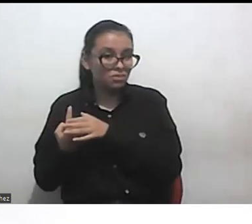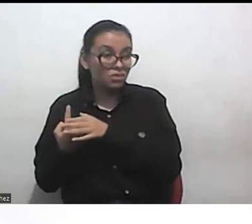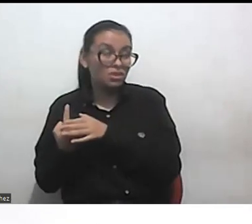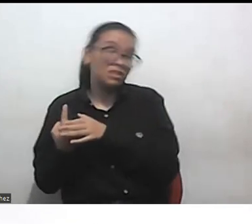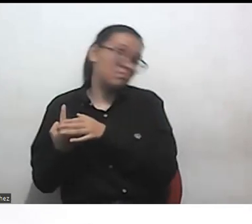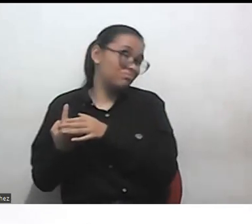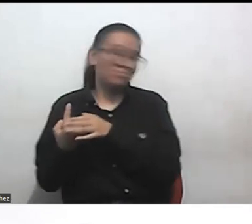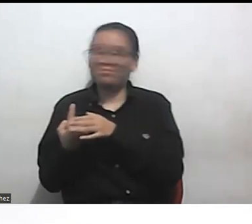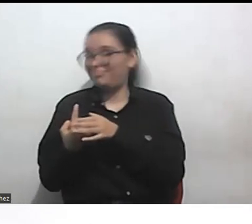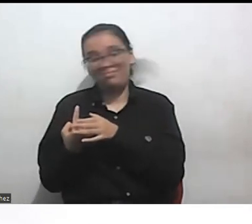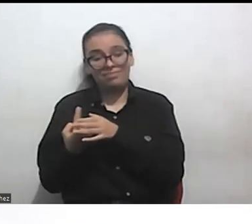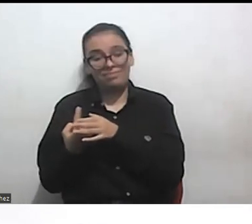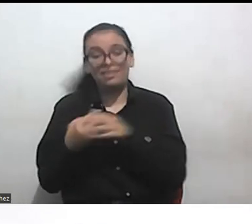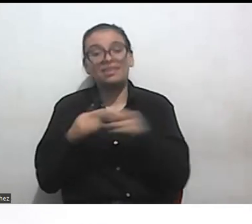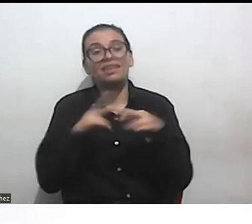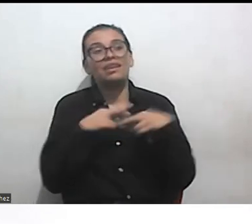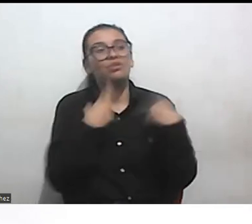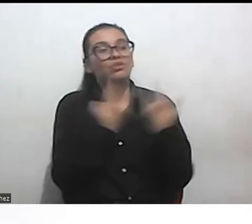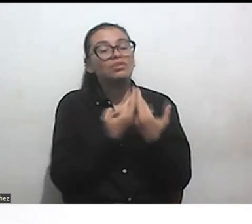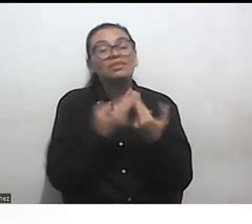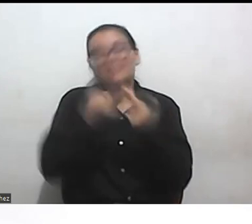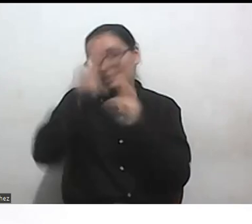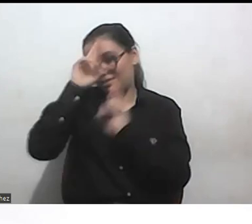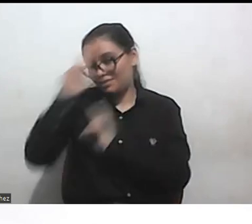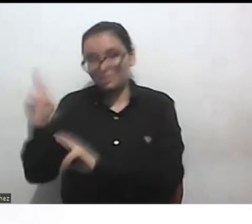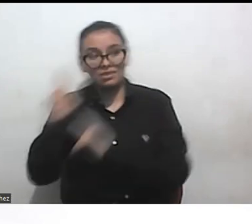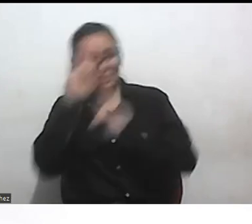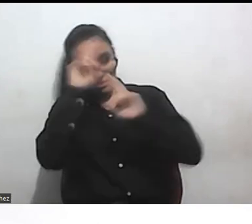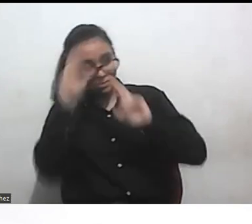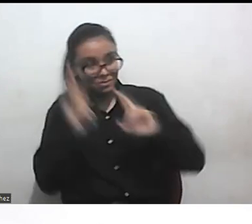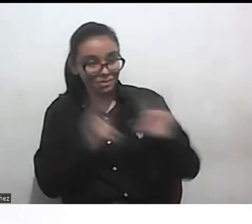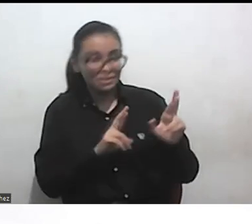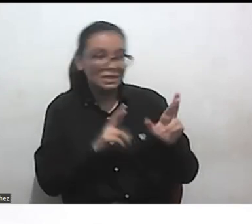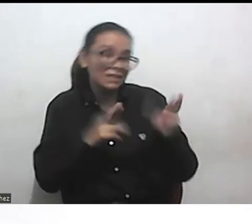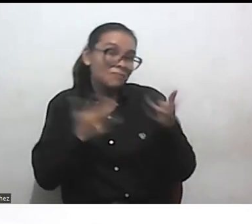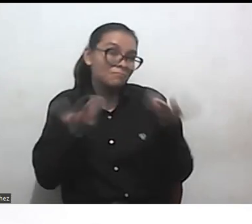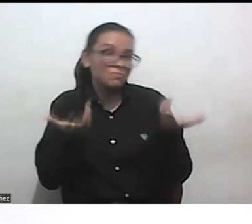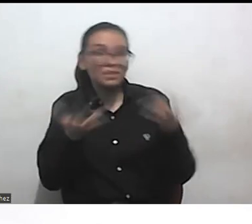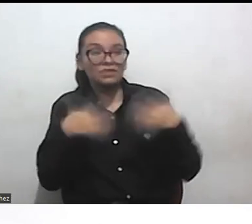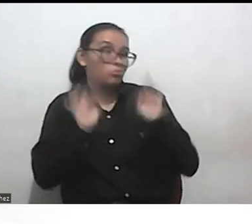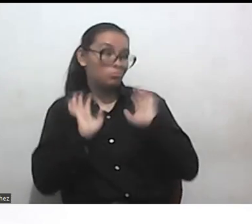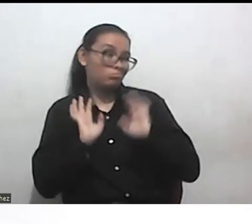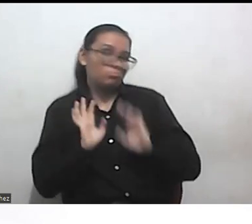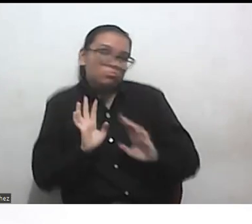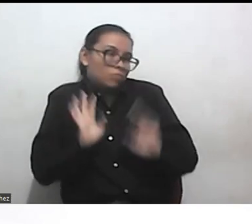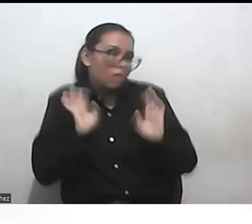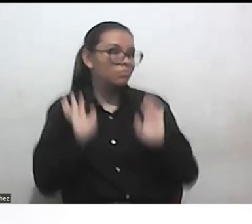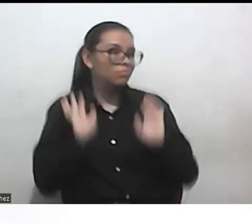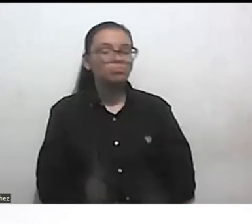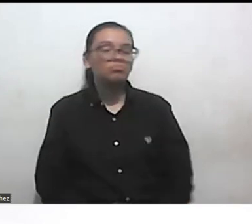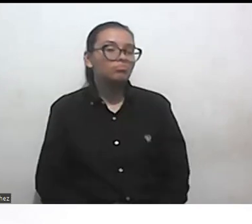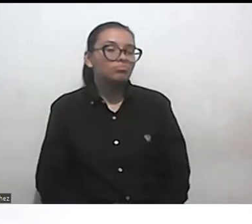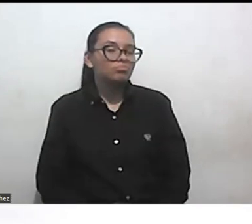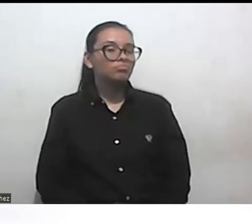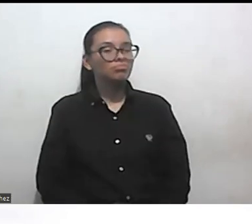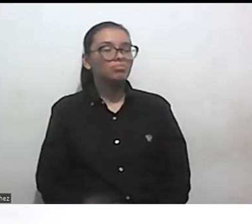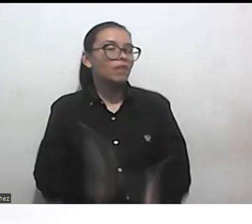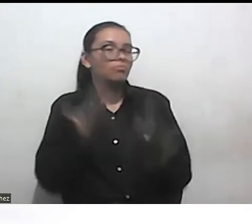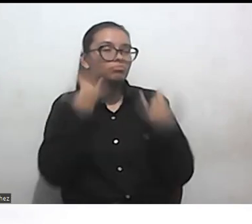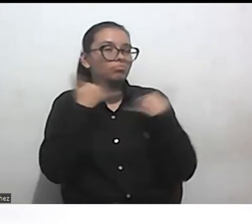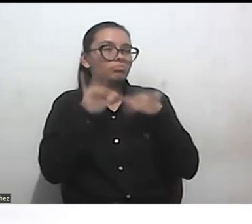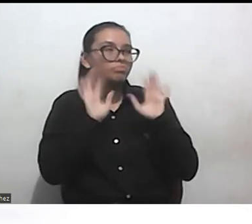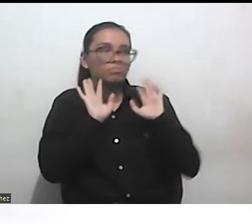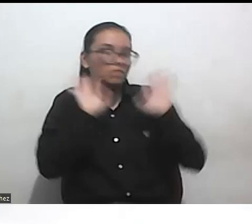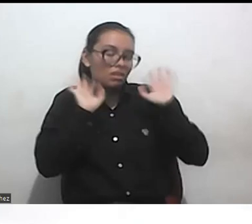y que tenga que ser respetada pues pues chau chau ¿no? entonces eso es